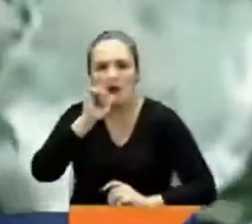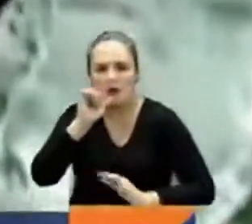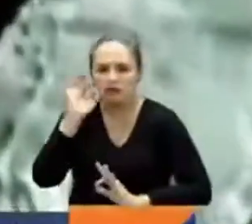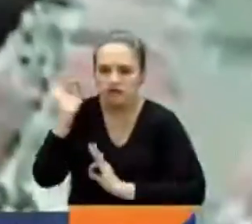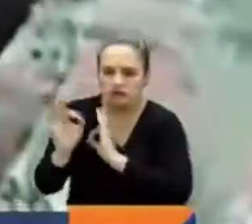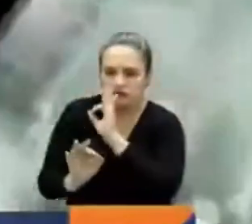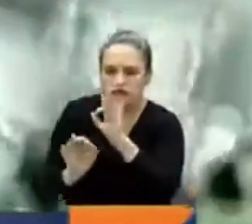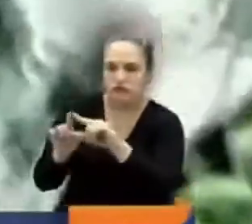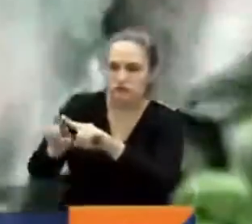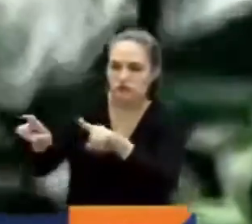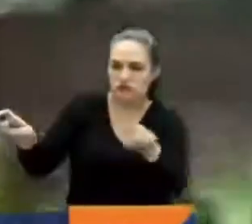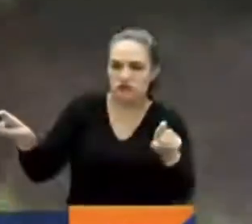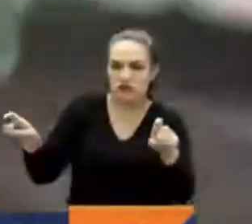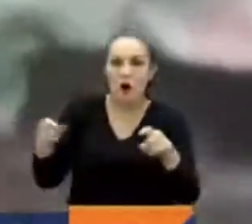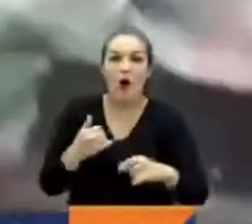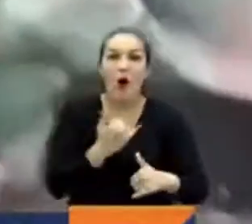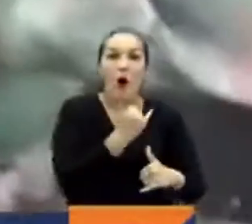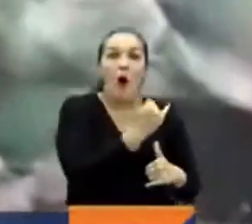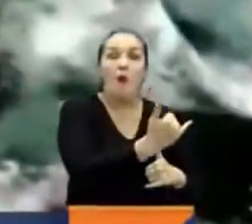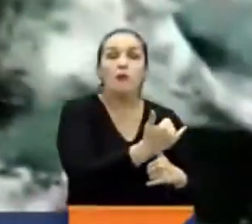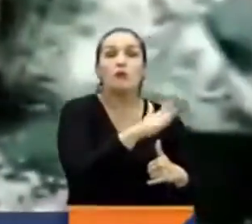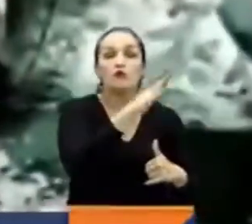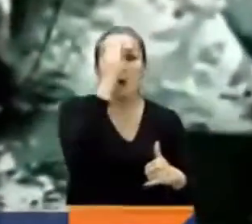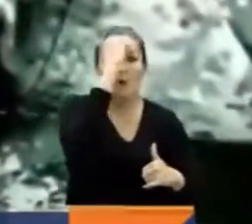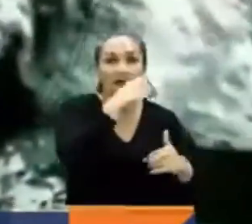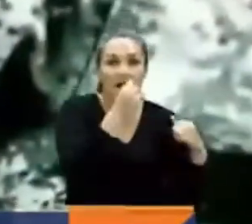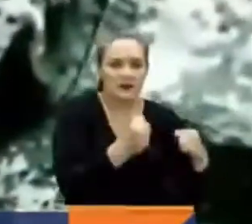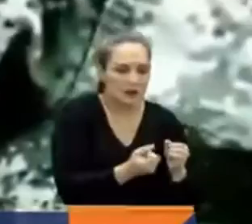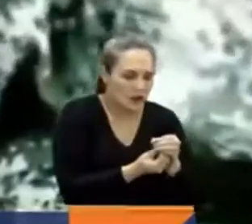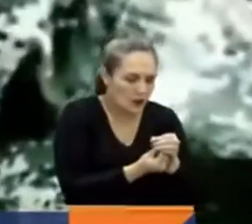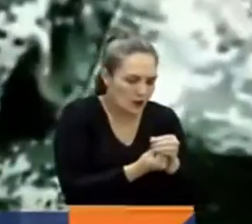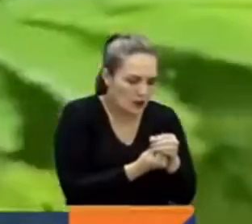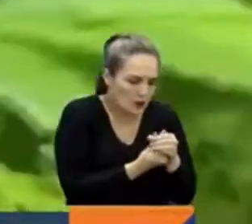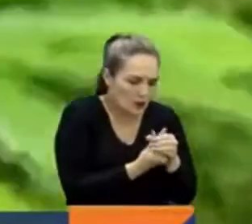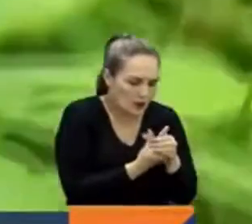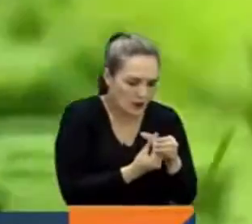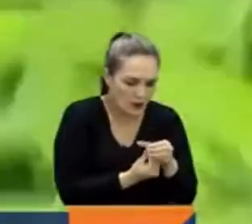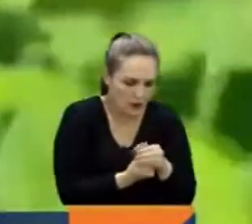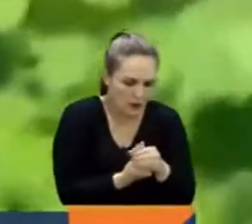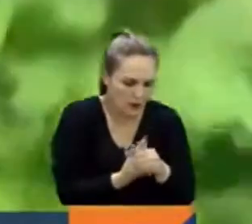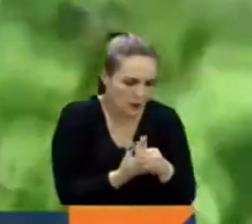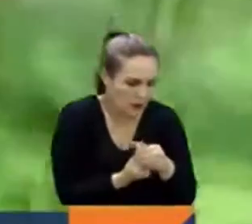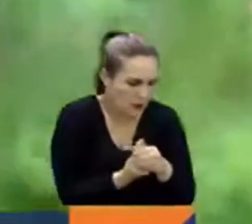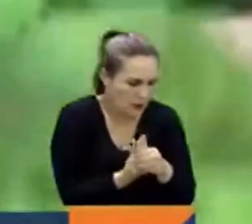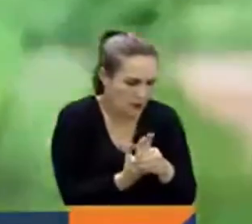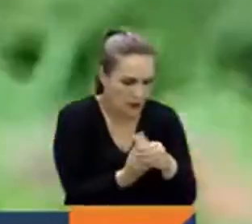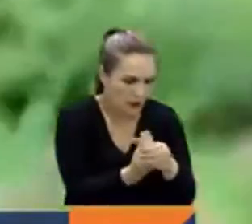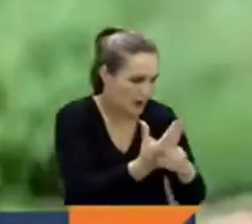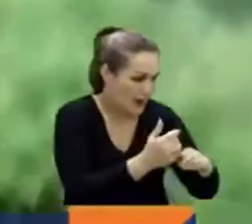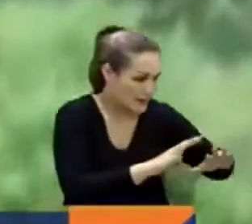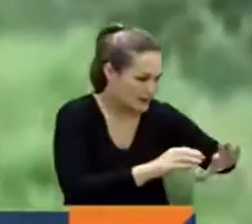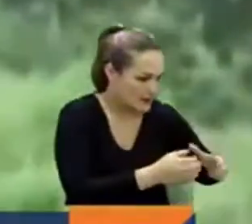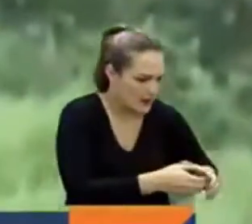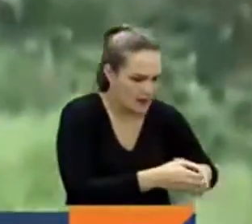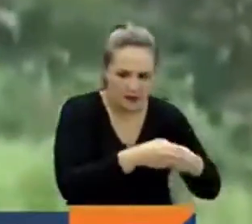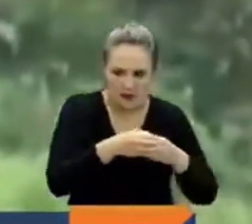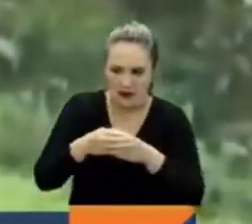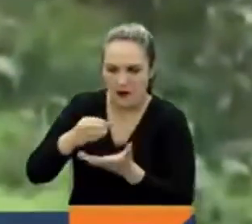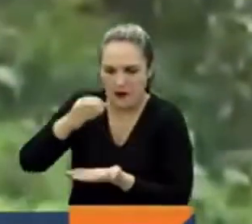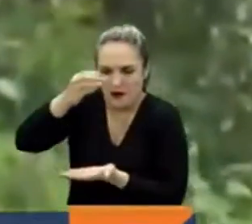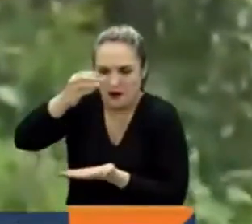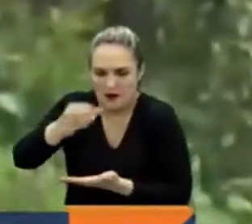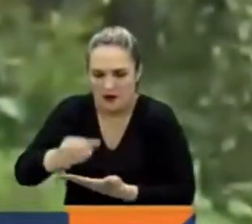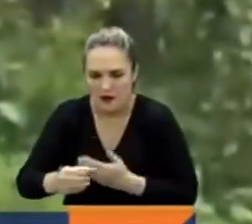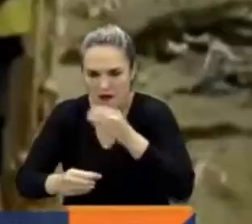cantón militar tienen un vivero donde germinan las semillas y reproducen las plantas. Nuestras plantas están listas para ser entregadas a